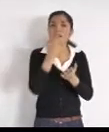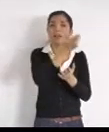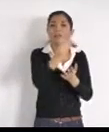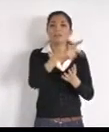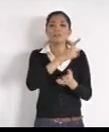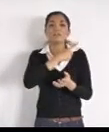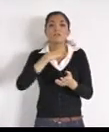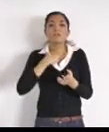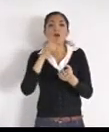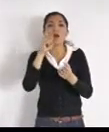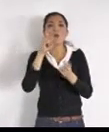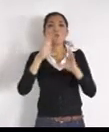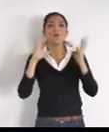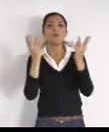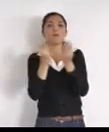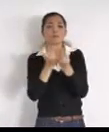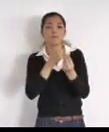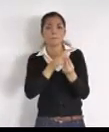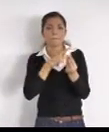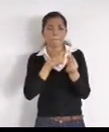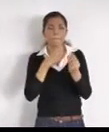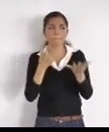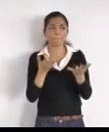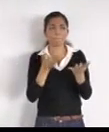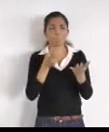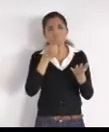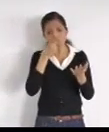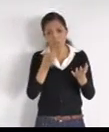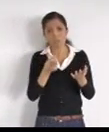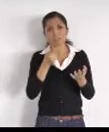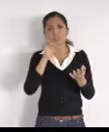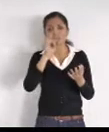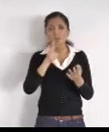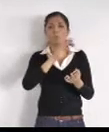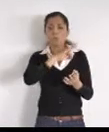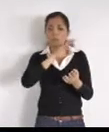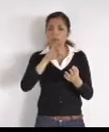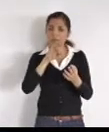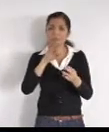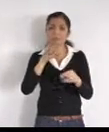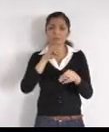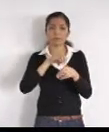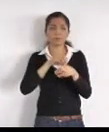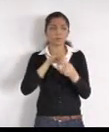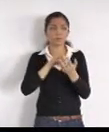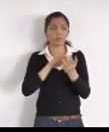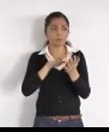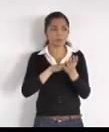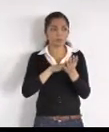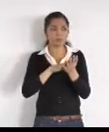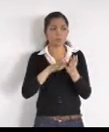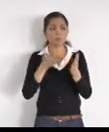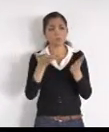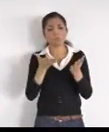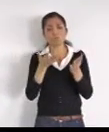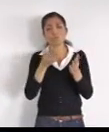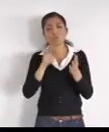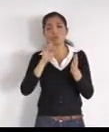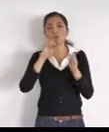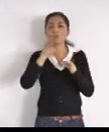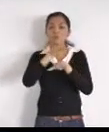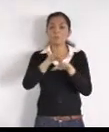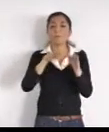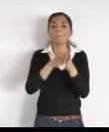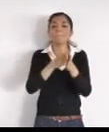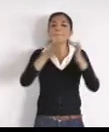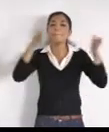en particular, hacer alguna ampliación, en los plazos, de los convenios, te pido, que, que, nos contactes,